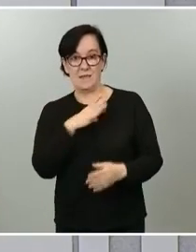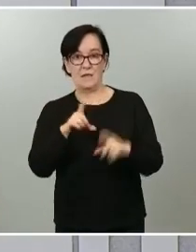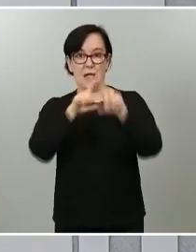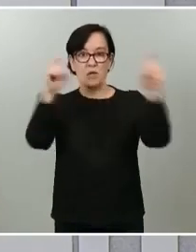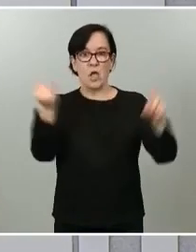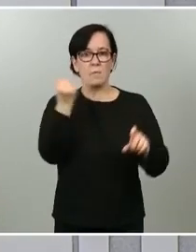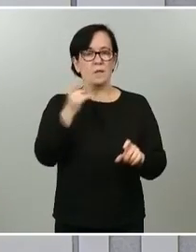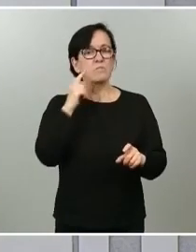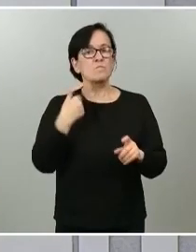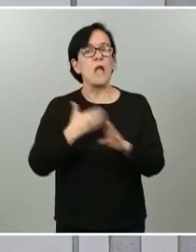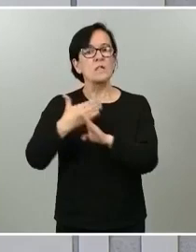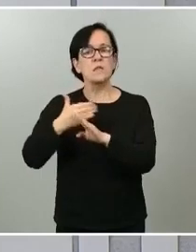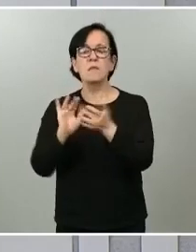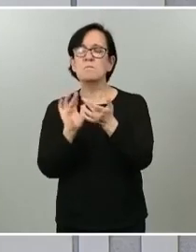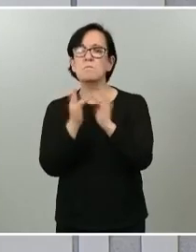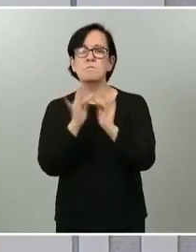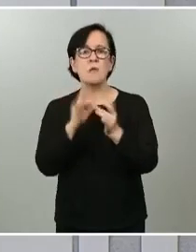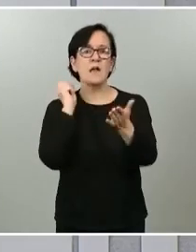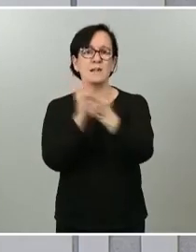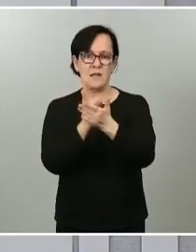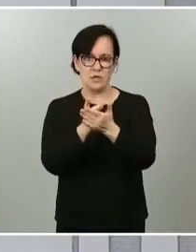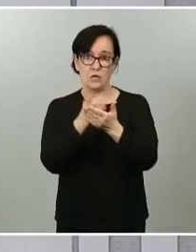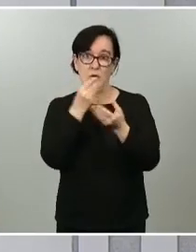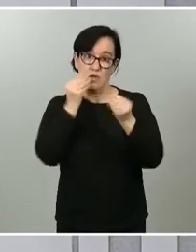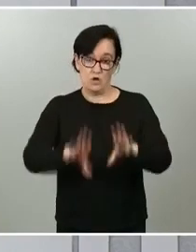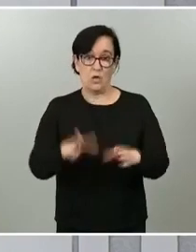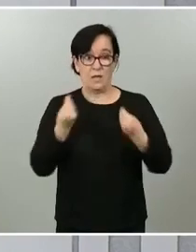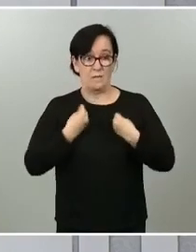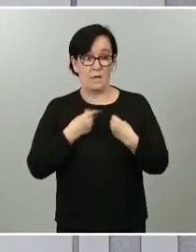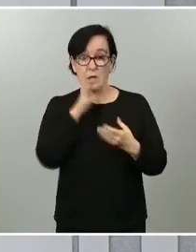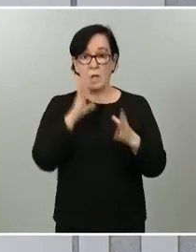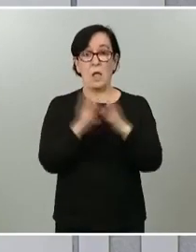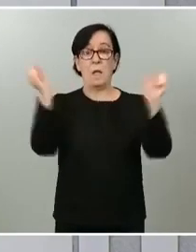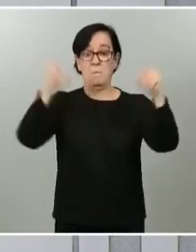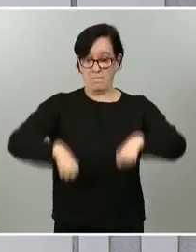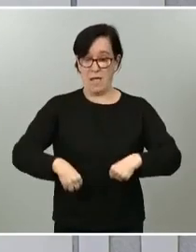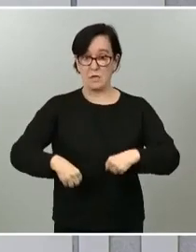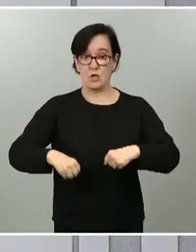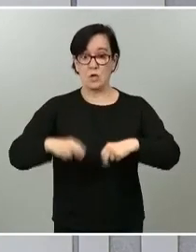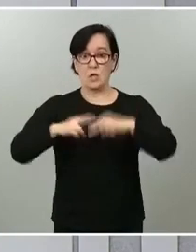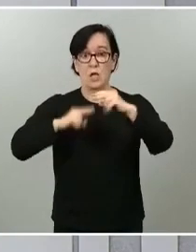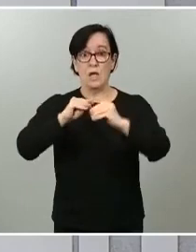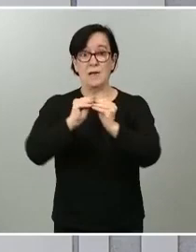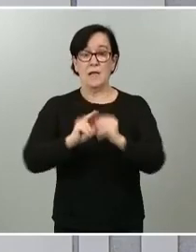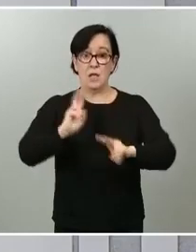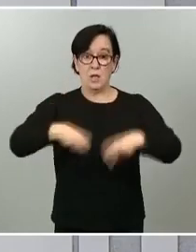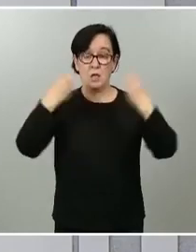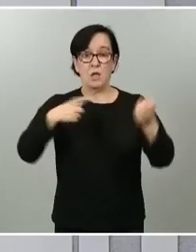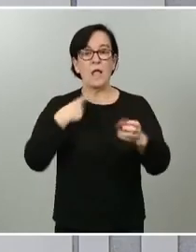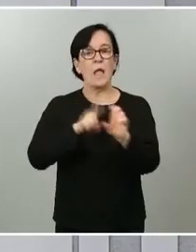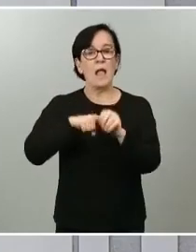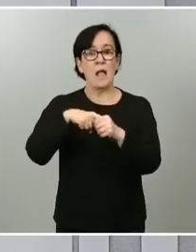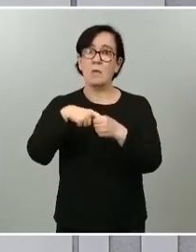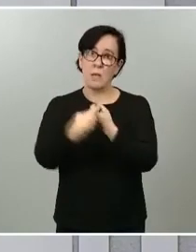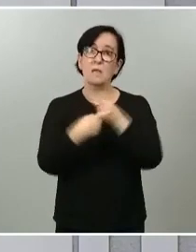a la altura de este reto histórico que vivimos. Y, como este pacto para la reconstrucción no se puede hacer sin la participación de los agentes